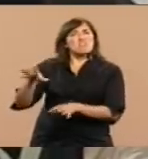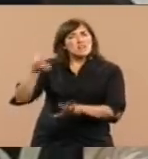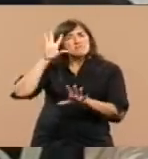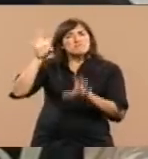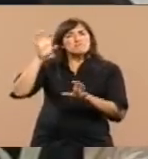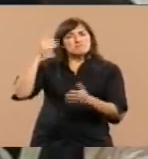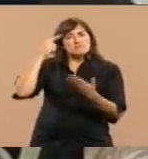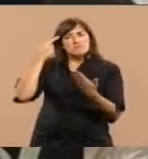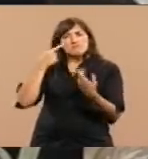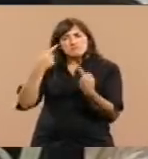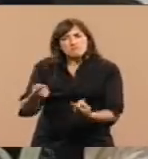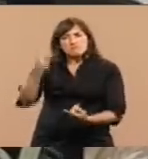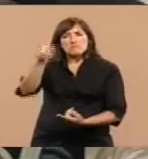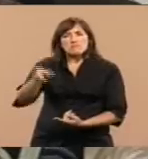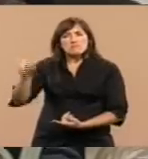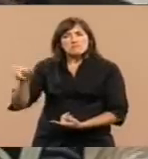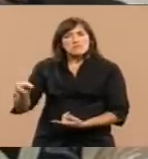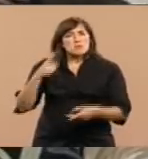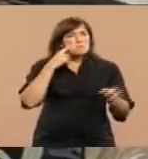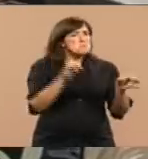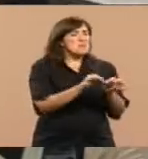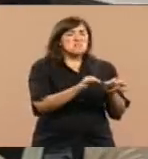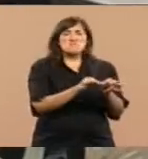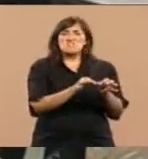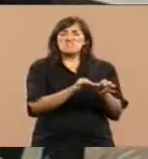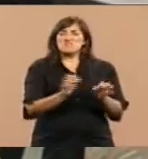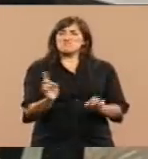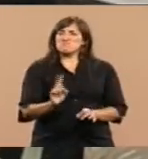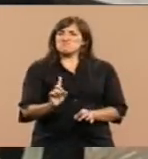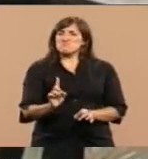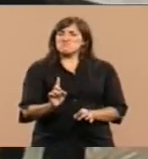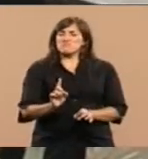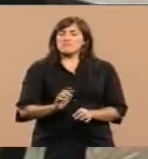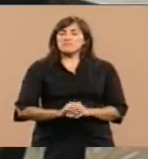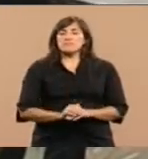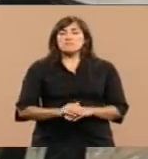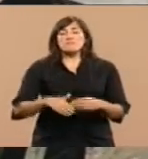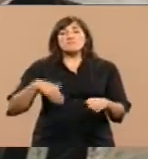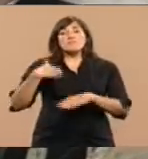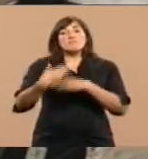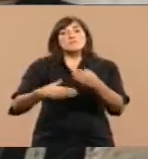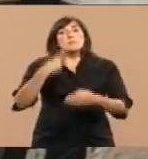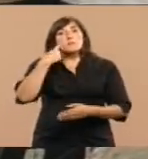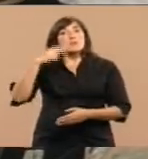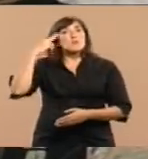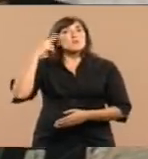a nuestras Malvinas y a nuestros combatientes. En 1989,